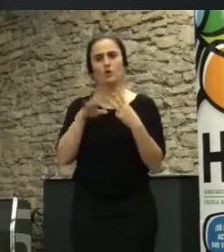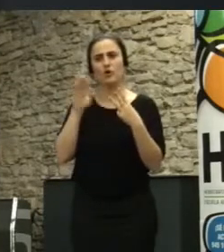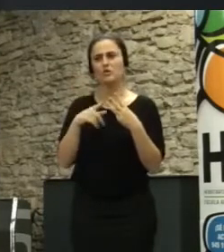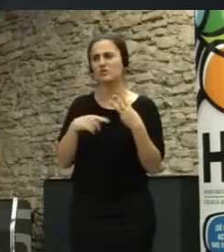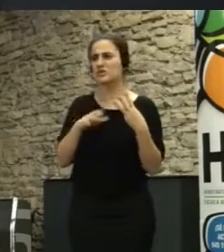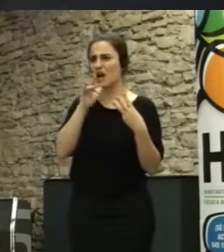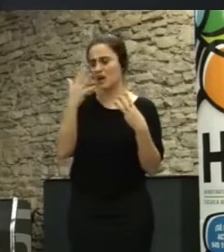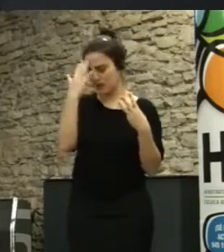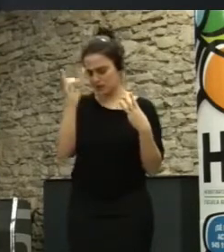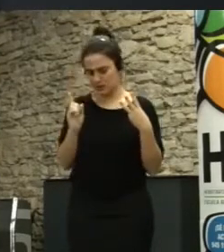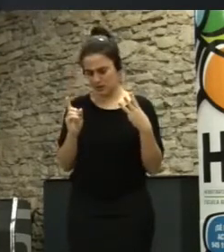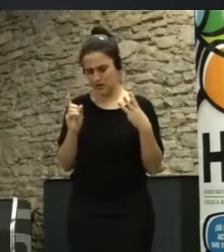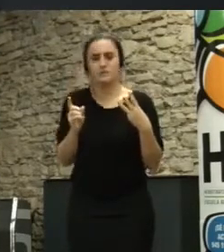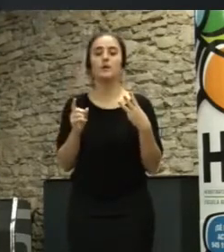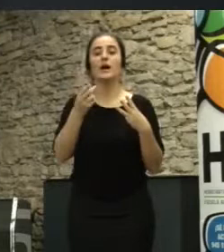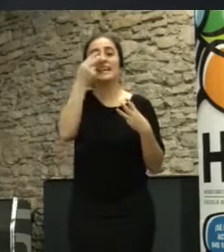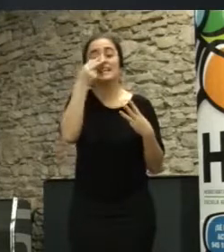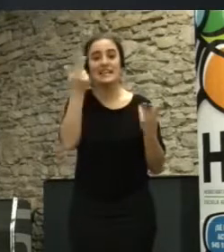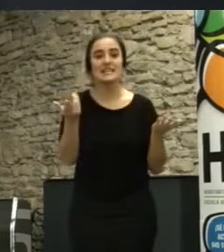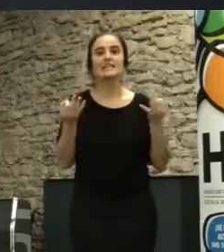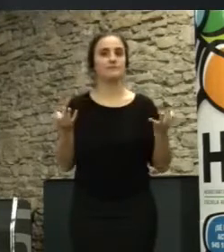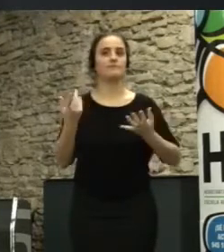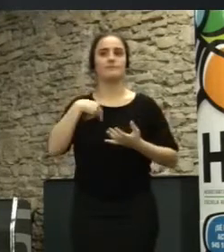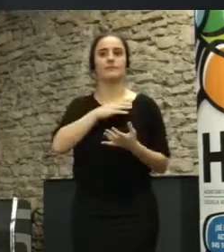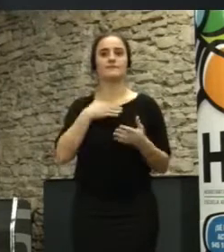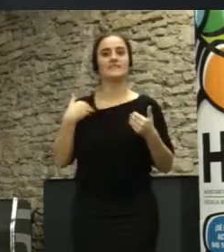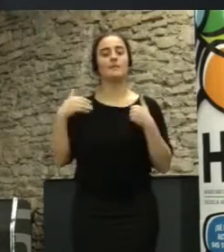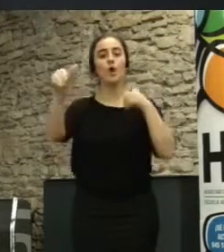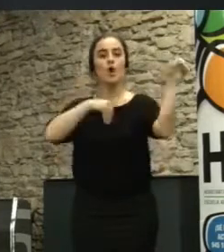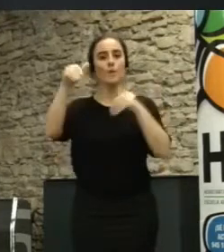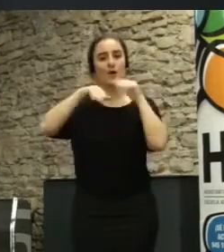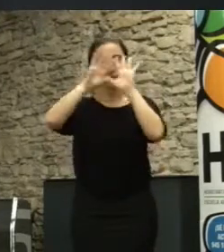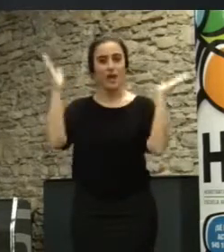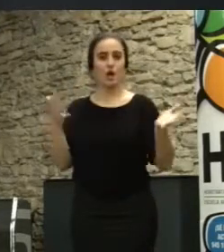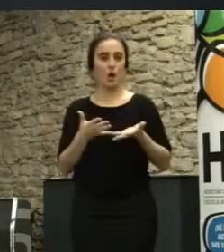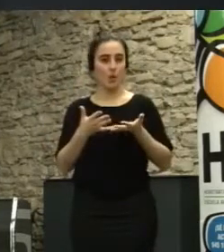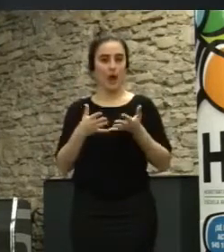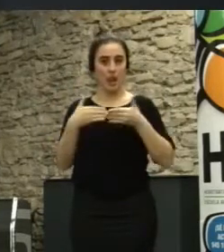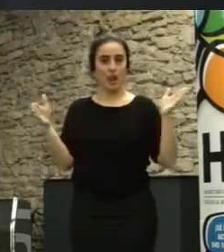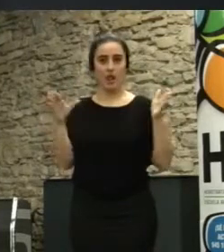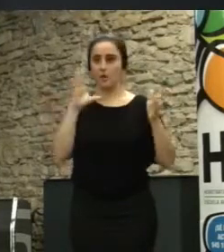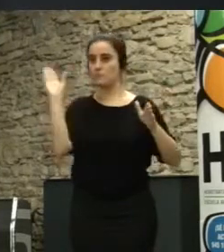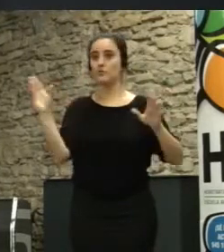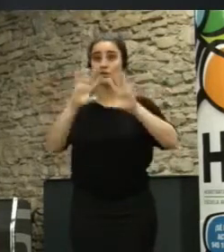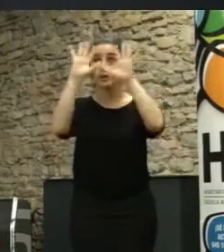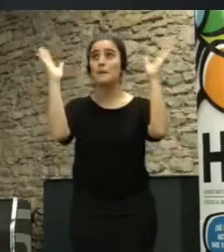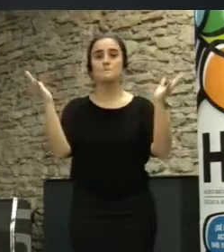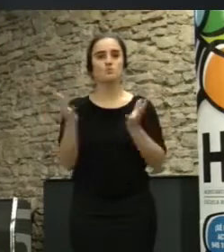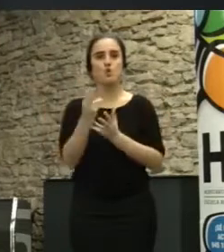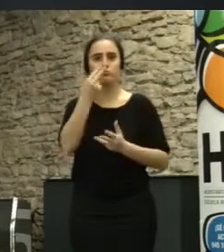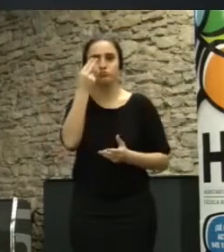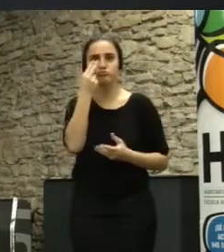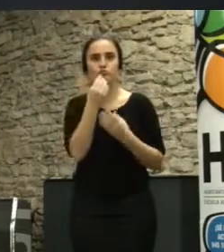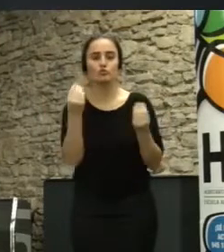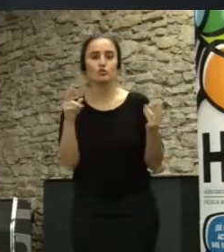ahora mismo no me acuerdo y bueno, lo interesante es que vamos a lanzar una convocatoria global porque ha despertado mucho interés en todo el mundo experimenta